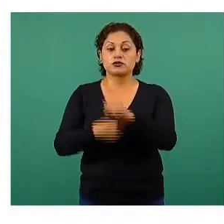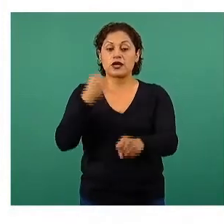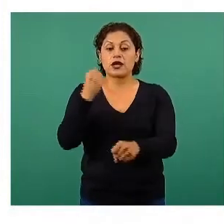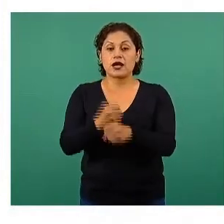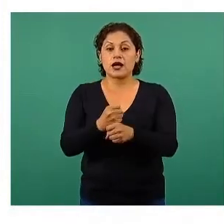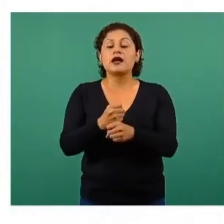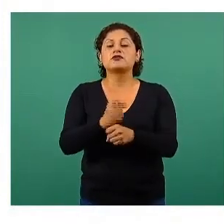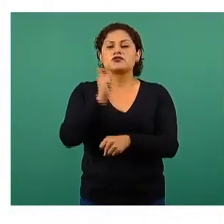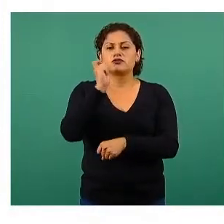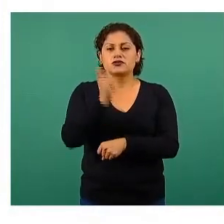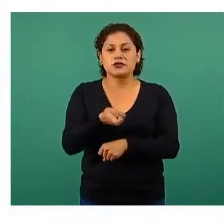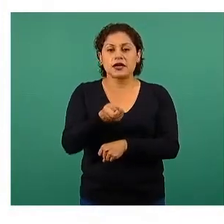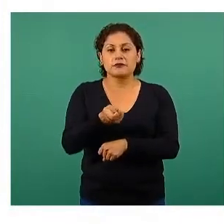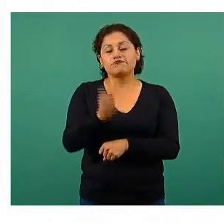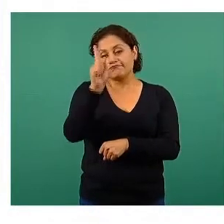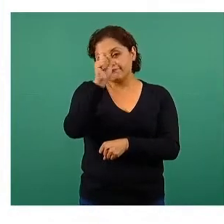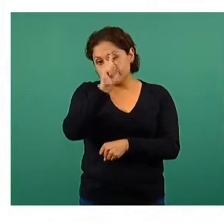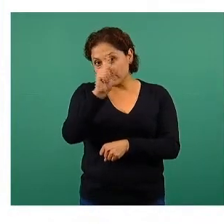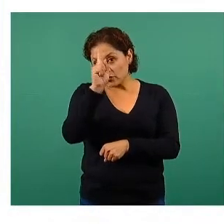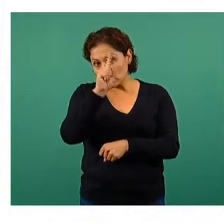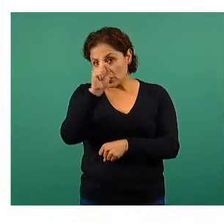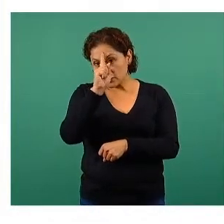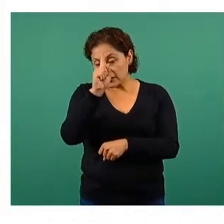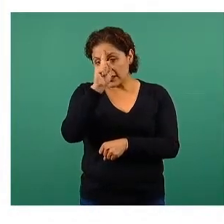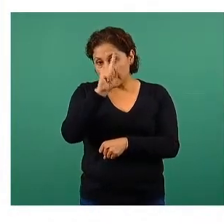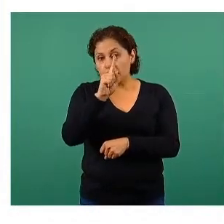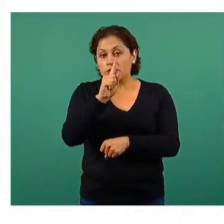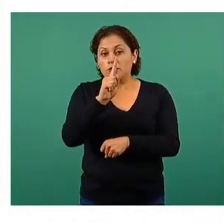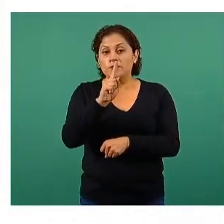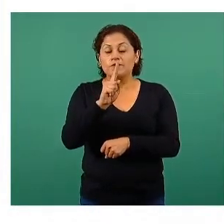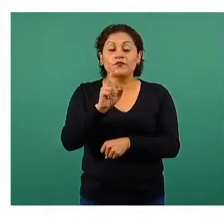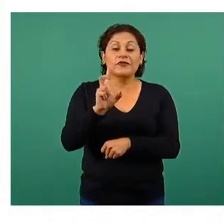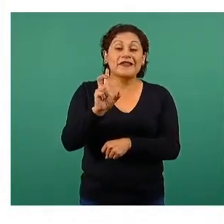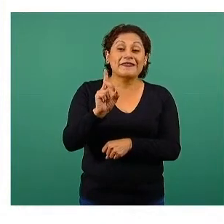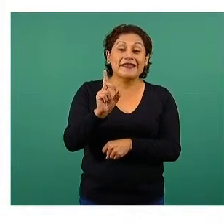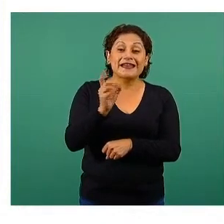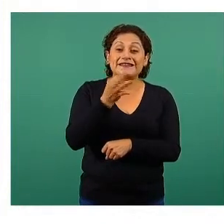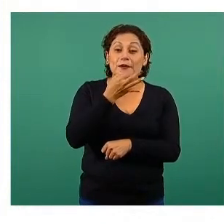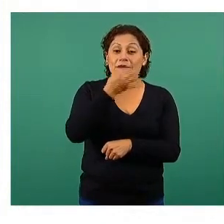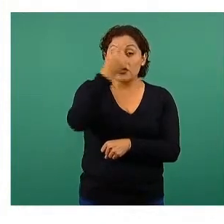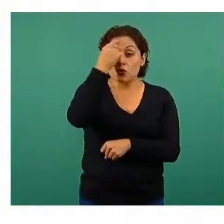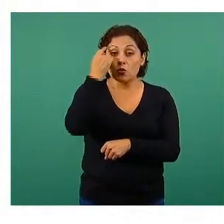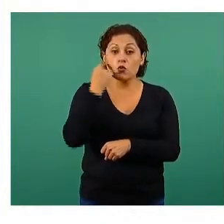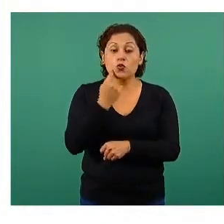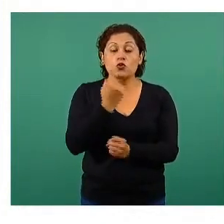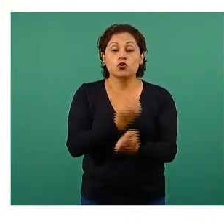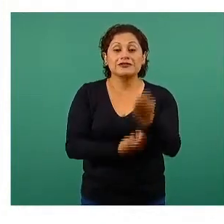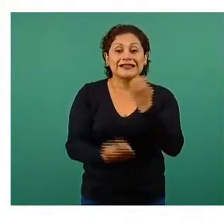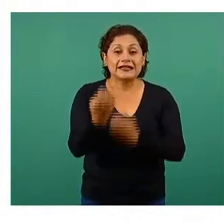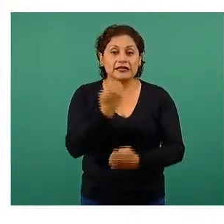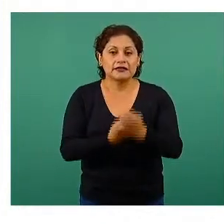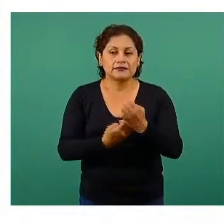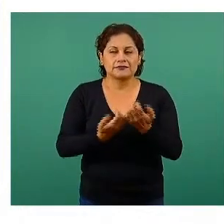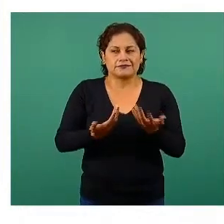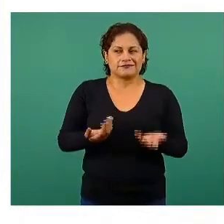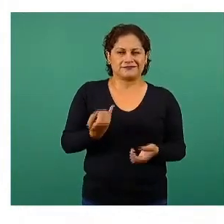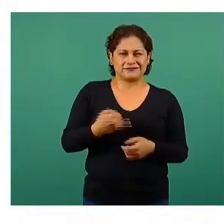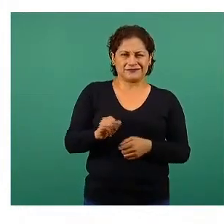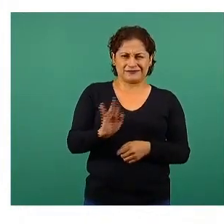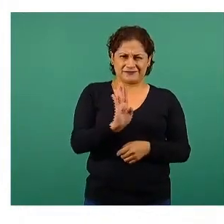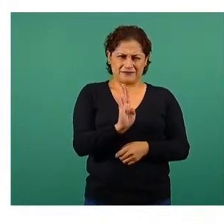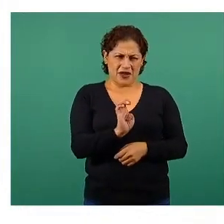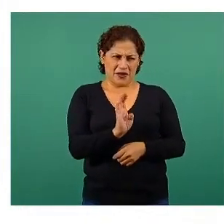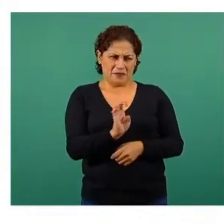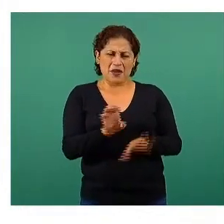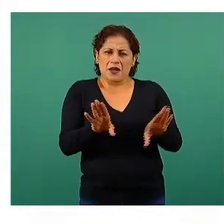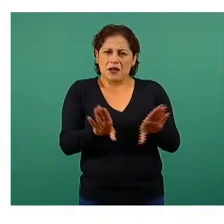recomienda es que los menores de un año realicen al menos 30 minutos de actividad física. Y nos preguntamos, bueno, ¿cómo un bebé va a hacer actividad física?